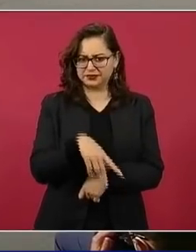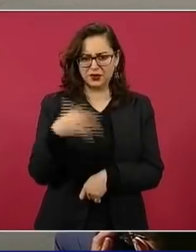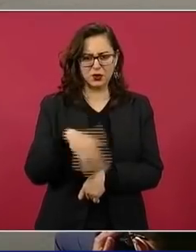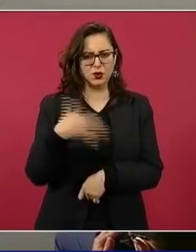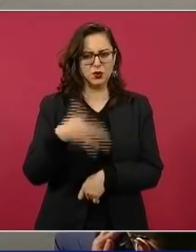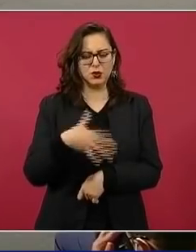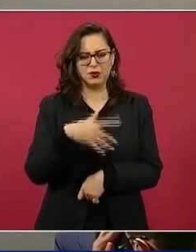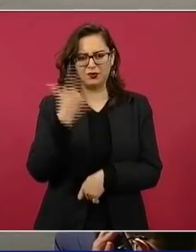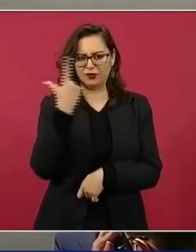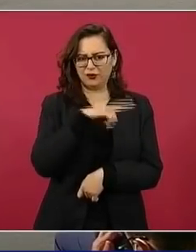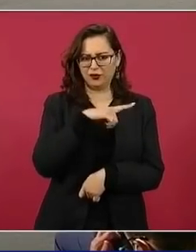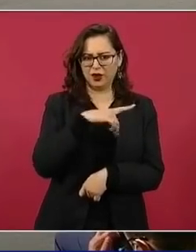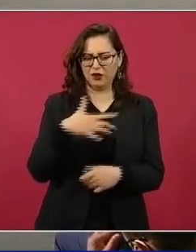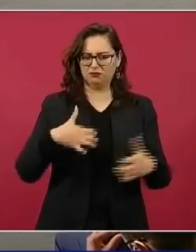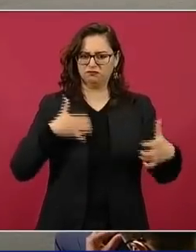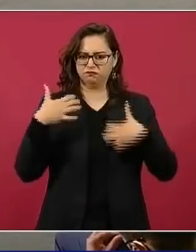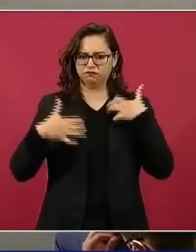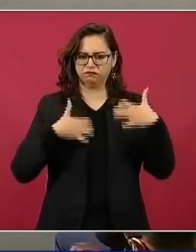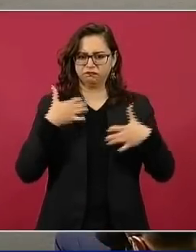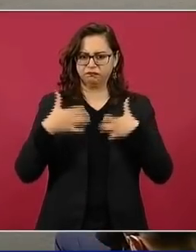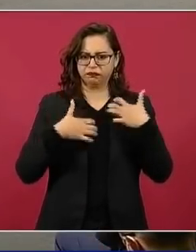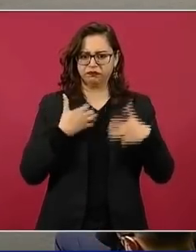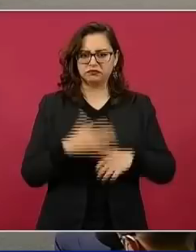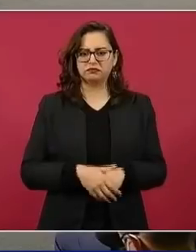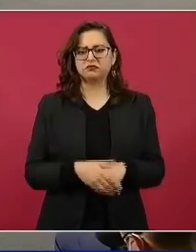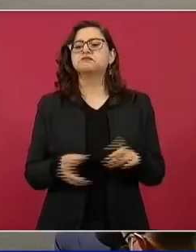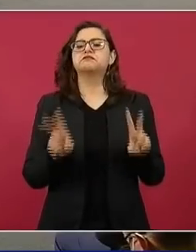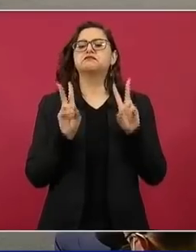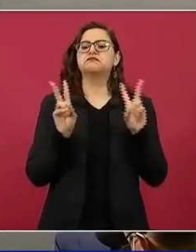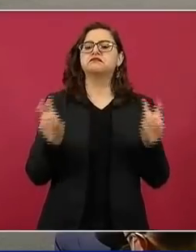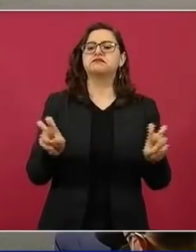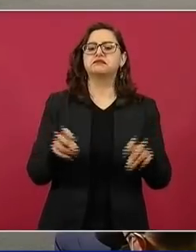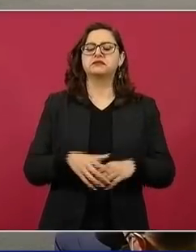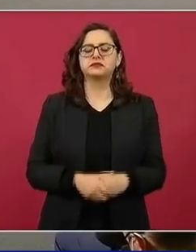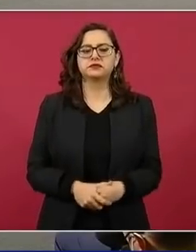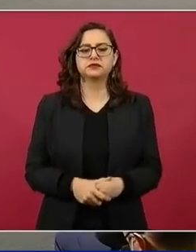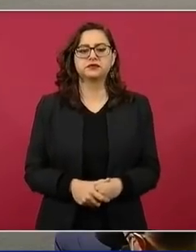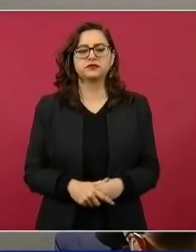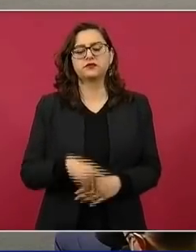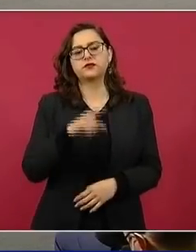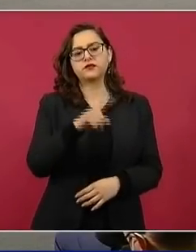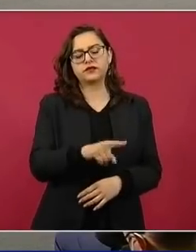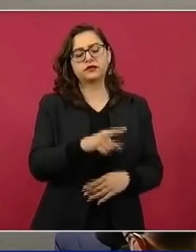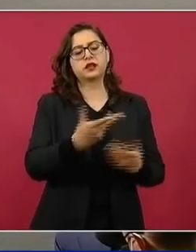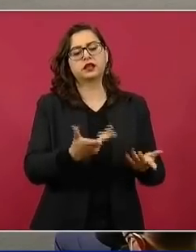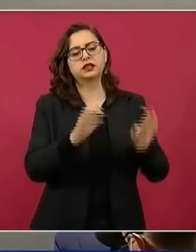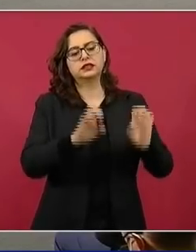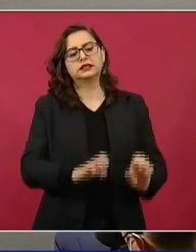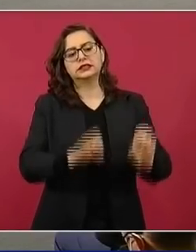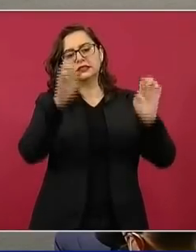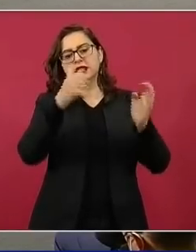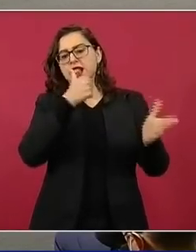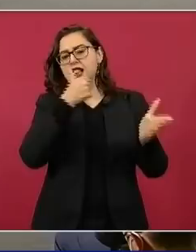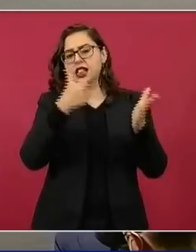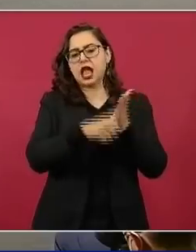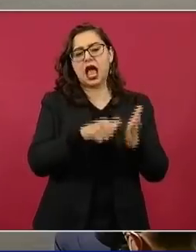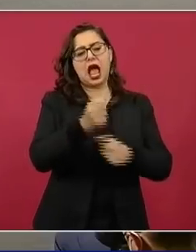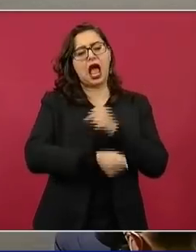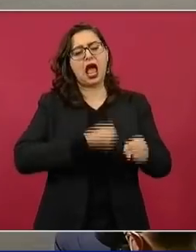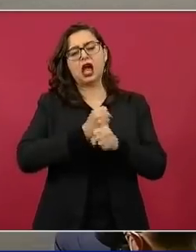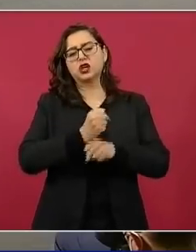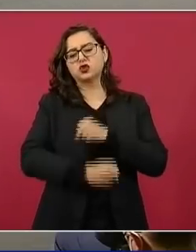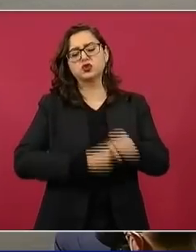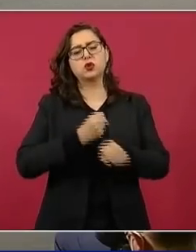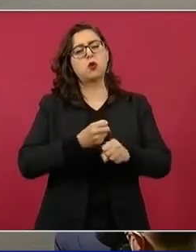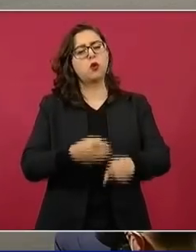los señalamientos. Dice, sobre la centenaria cantera del Palacio Postal de la Ciudad de